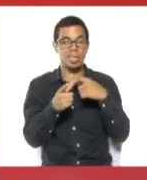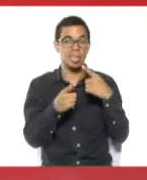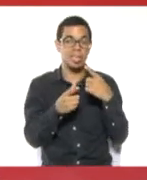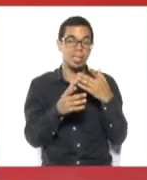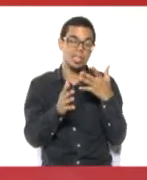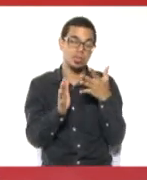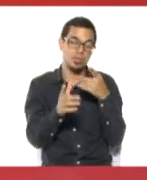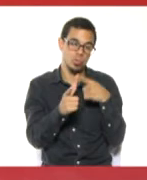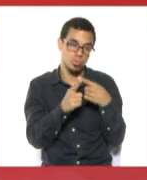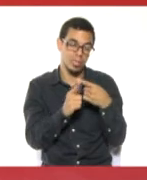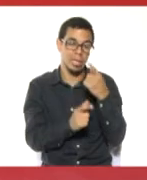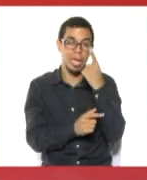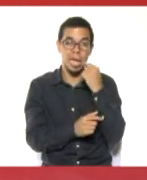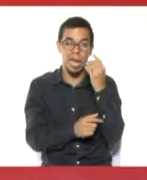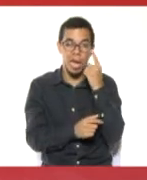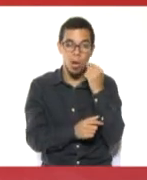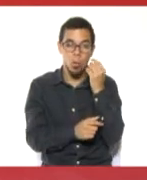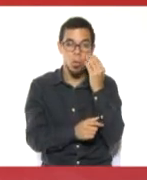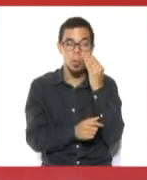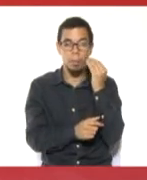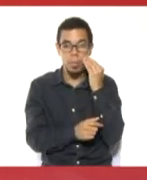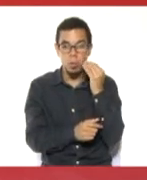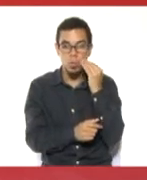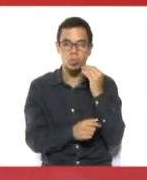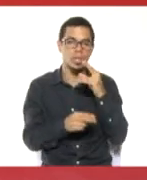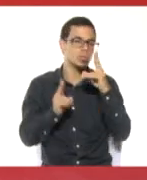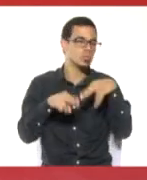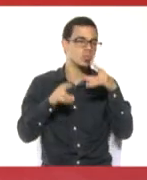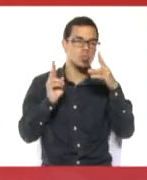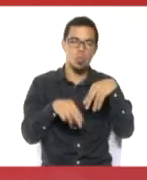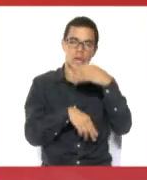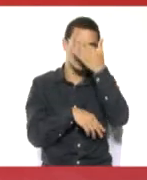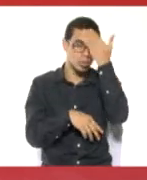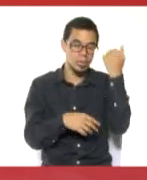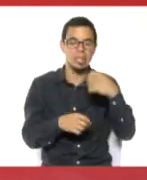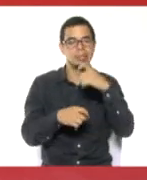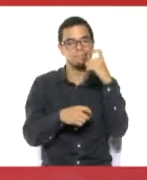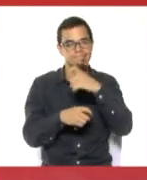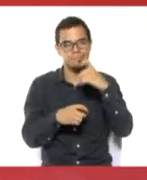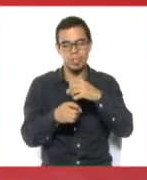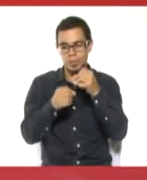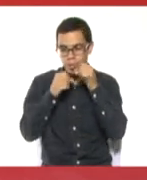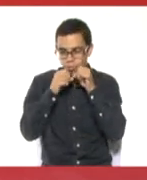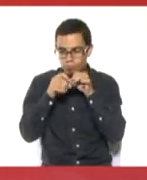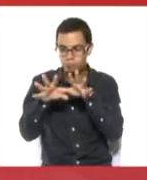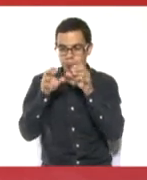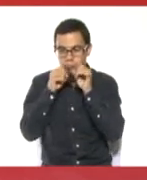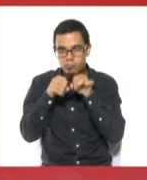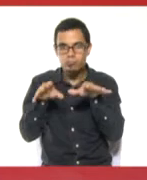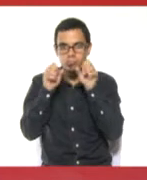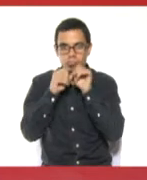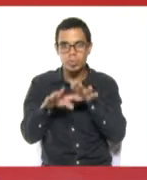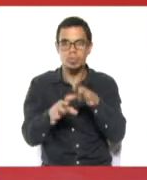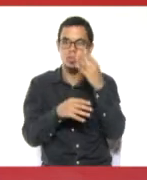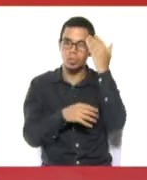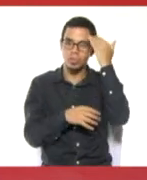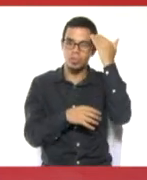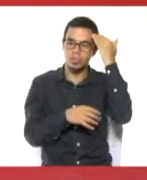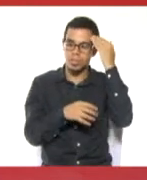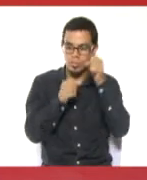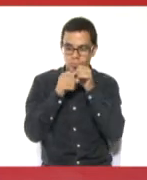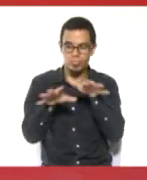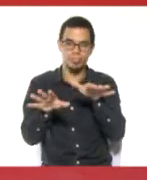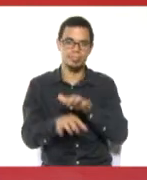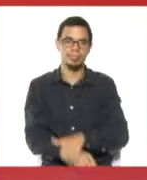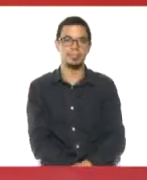pierdan en el camino y que nuestros niños y niñas crezcan sin esta. Es importante seguir fomentando ese granito de arena diariamente. Esto ha